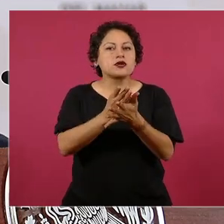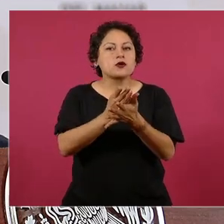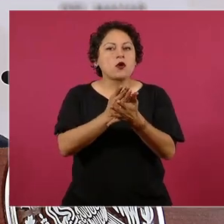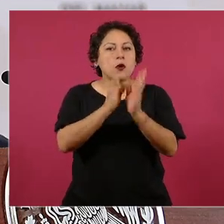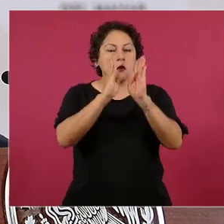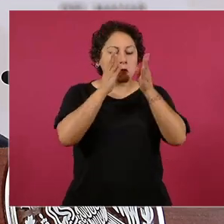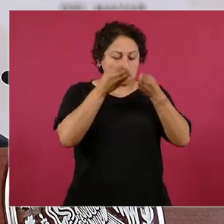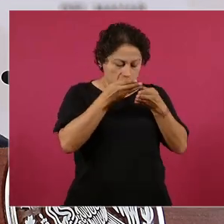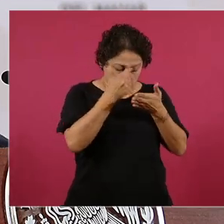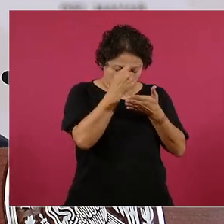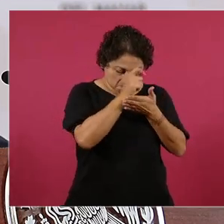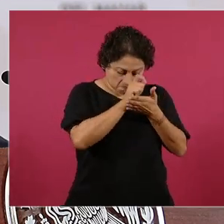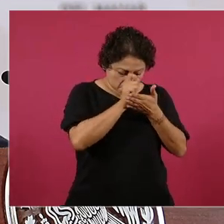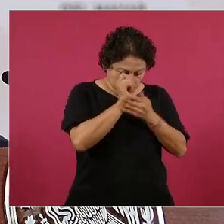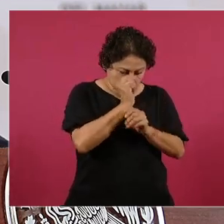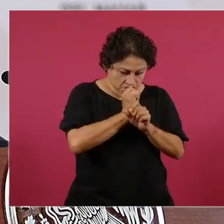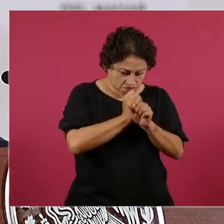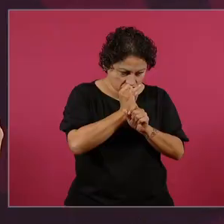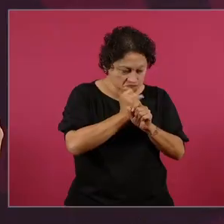no eres un tecnócrata.